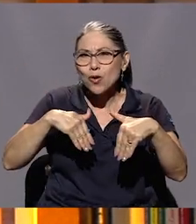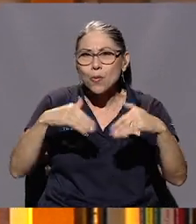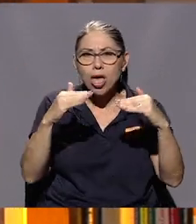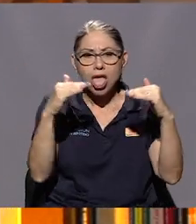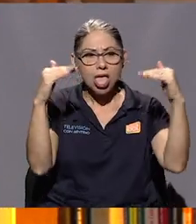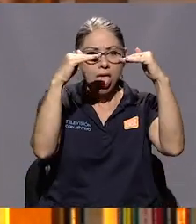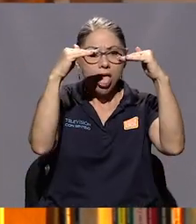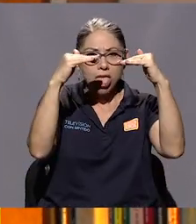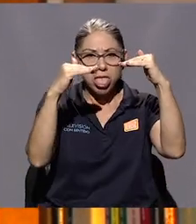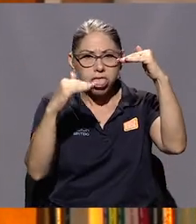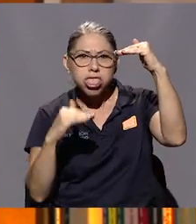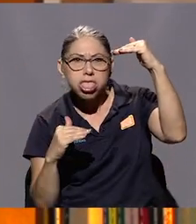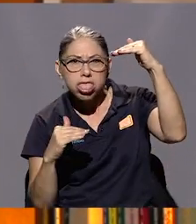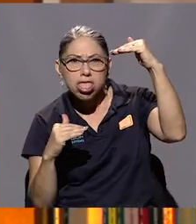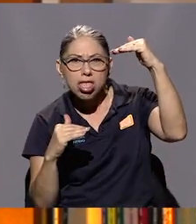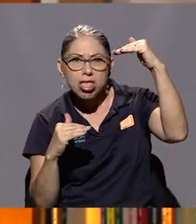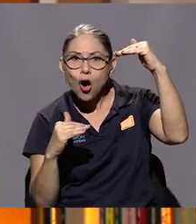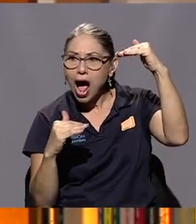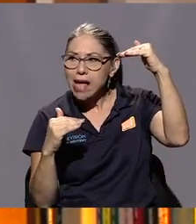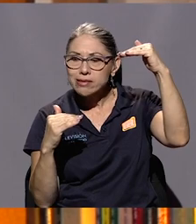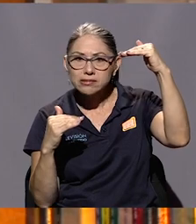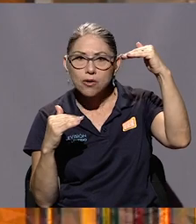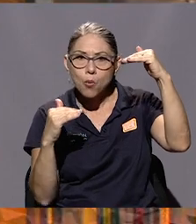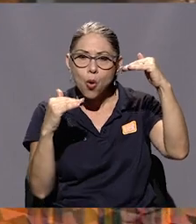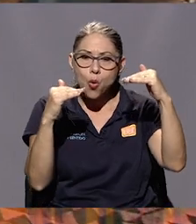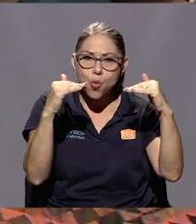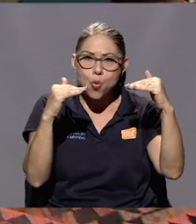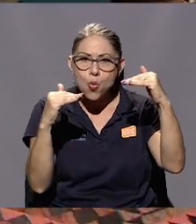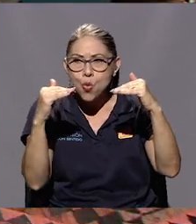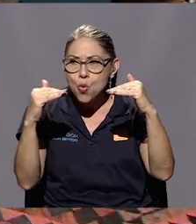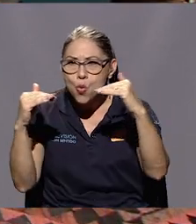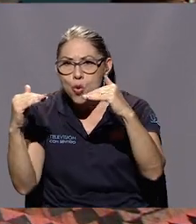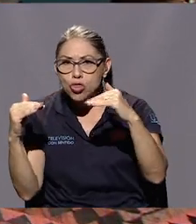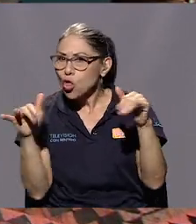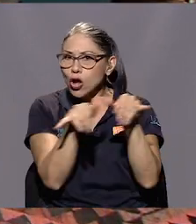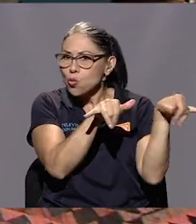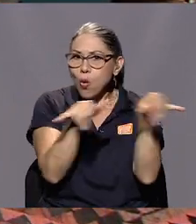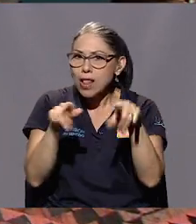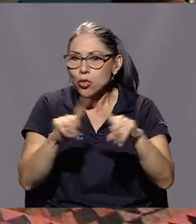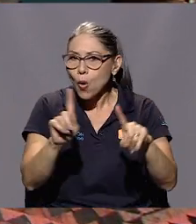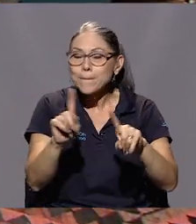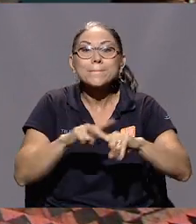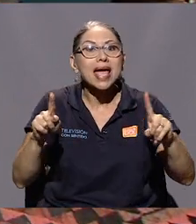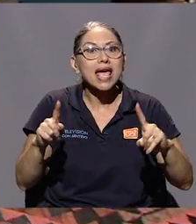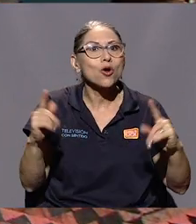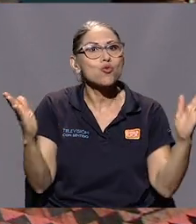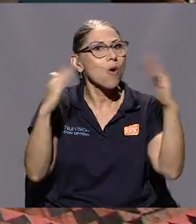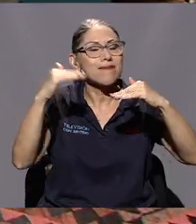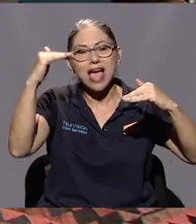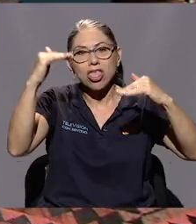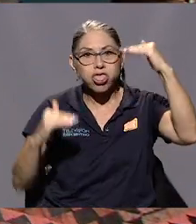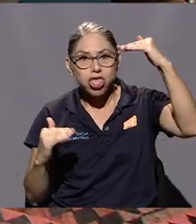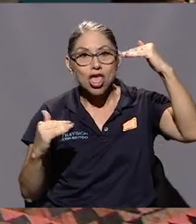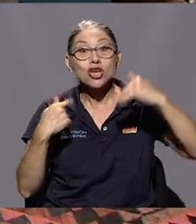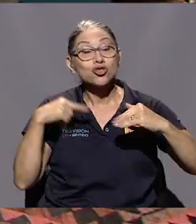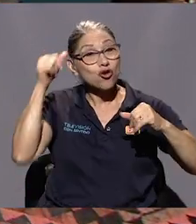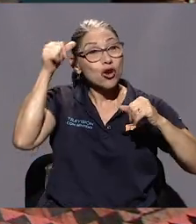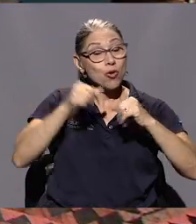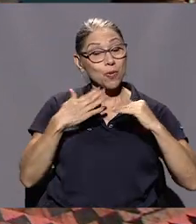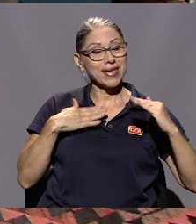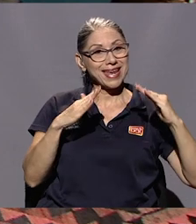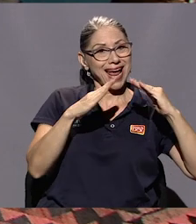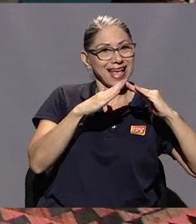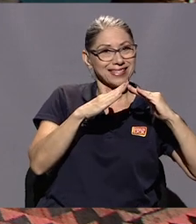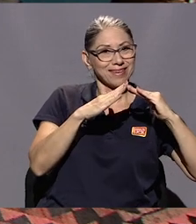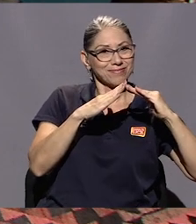existían esas brechas enormes, ¿sabes? Recuerdo que a la vueltita de mi casa, en una super casa,